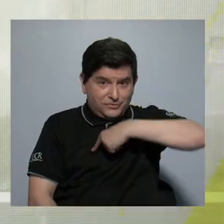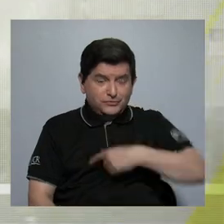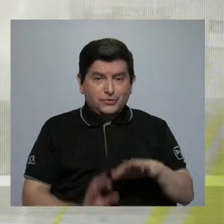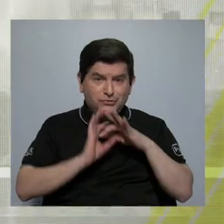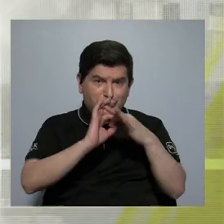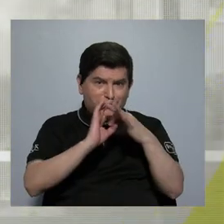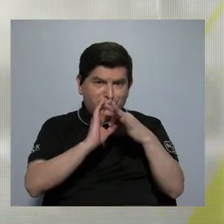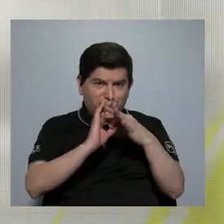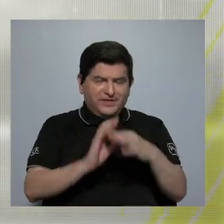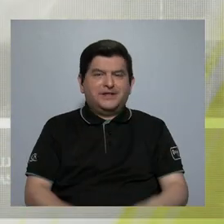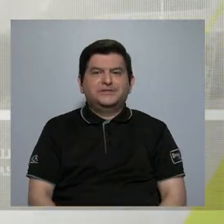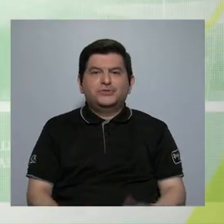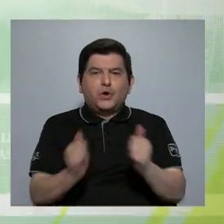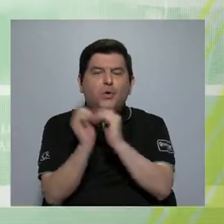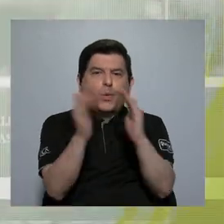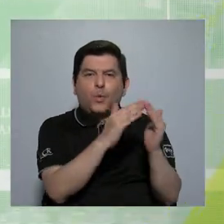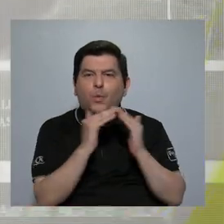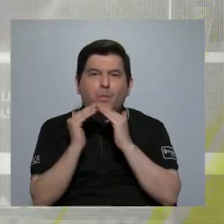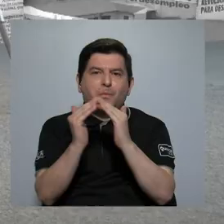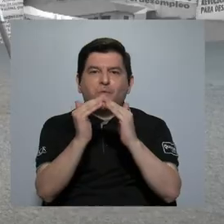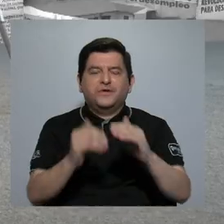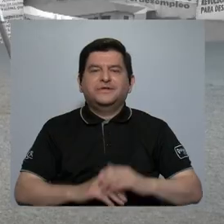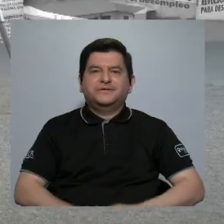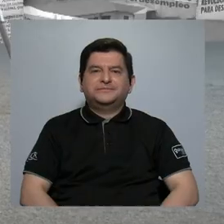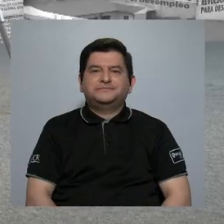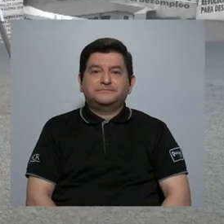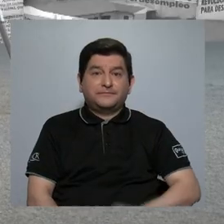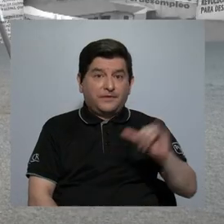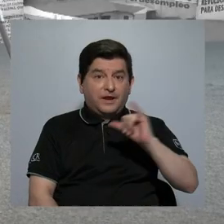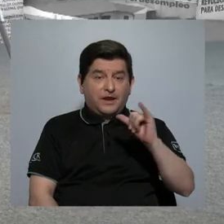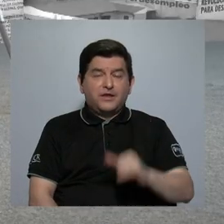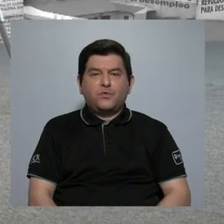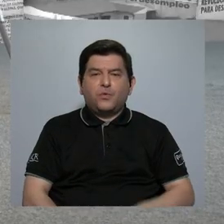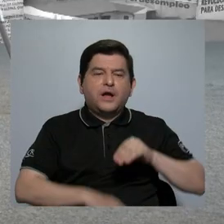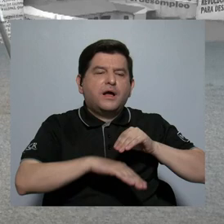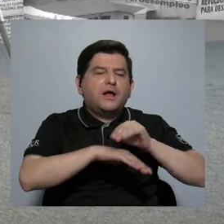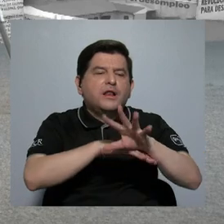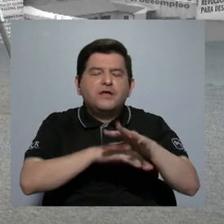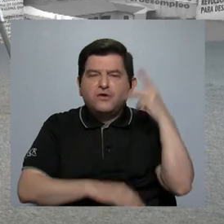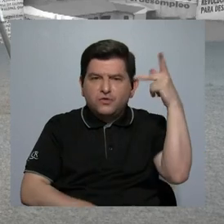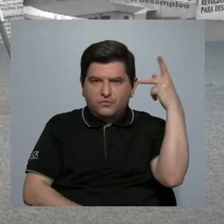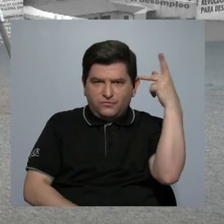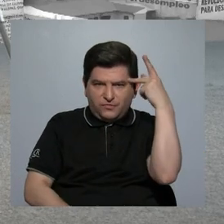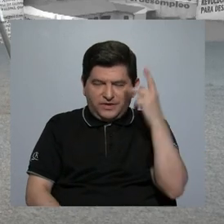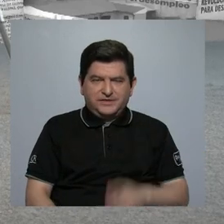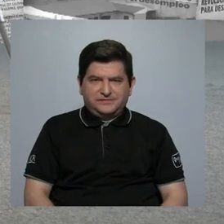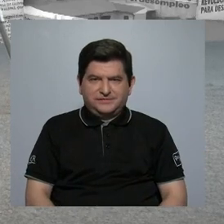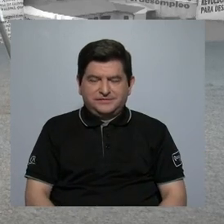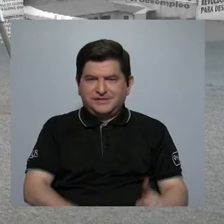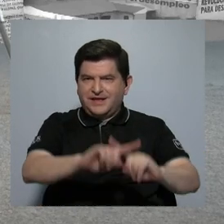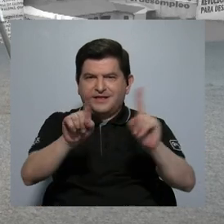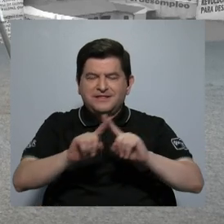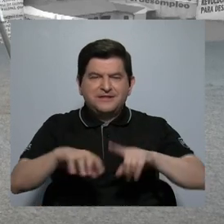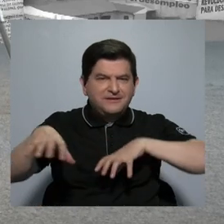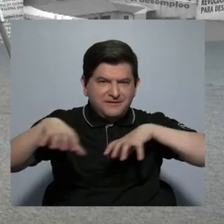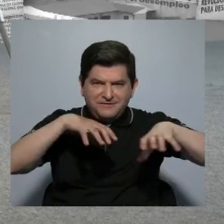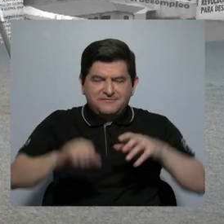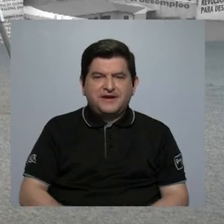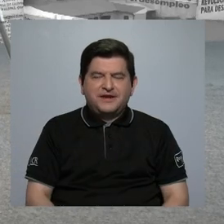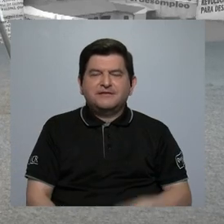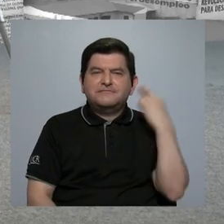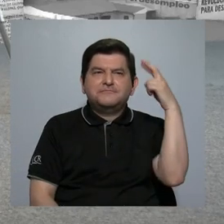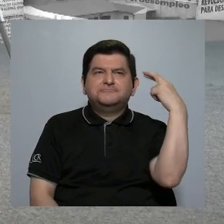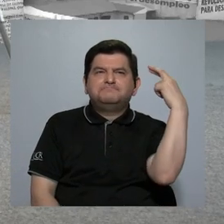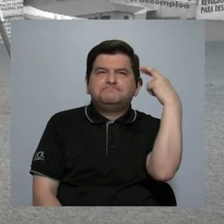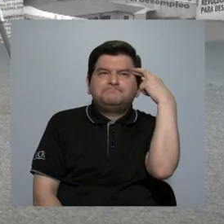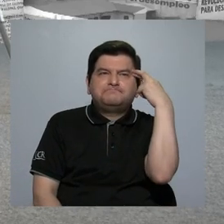relación más estrecha con las comunidades. También hacemos incidencia política, hacemos diferentes actividades